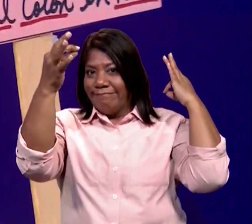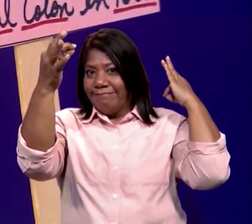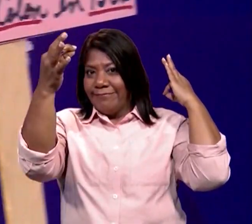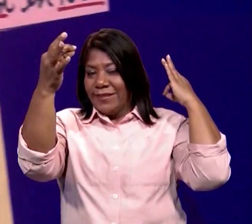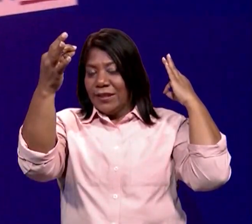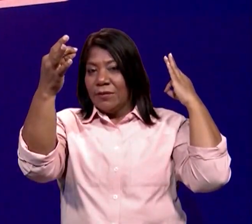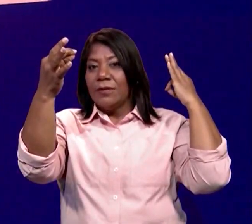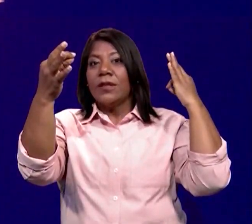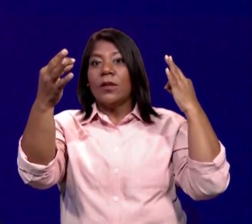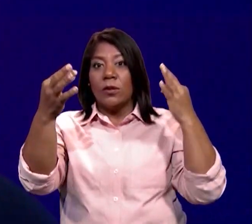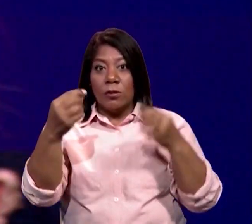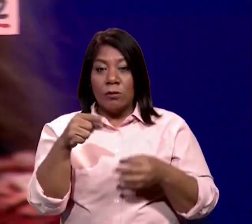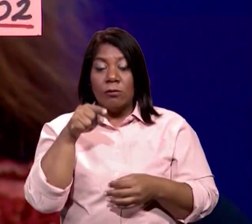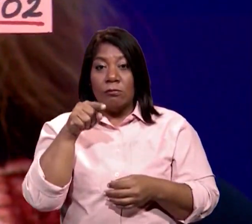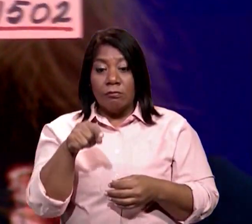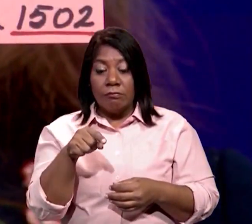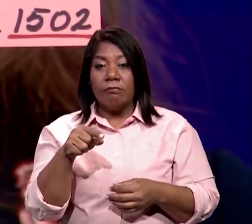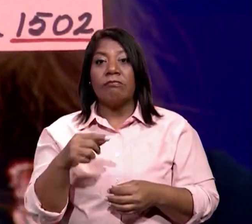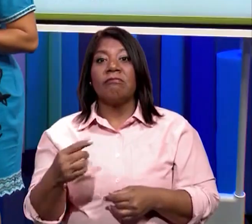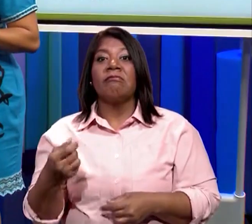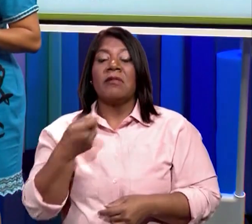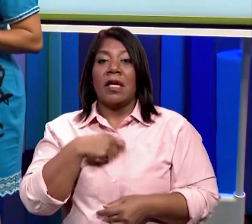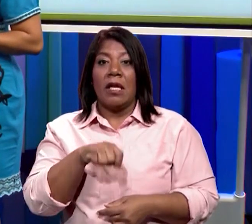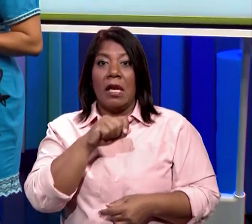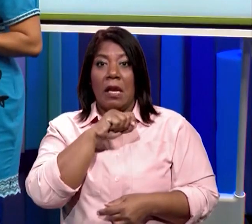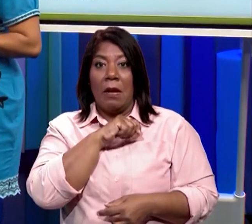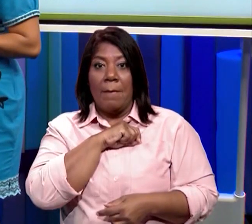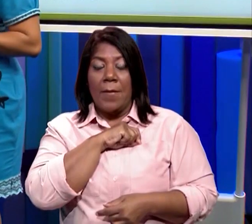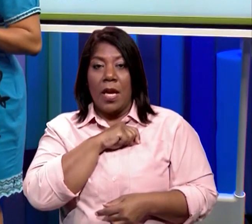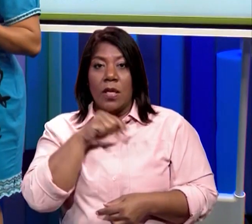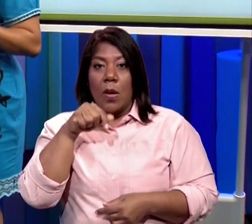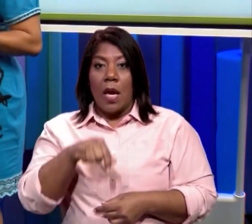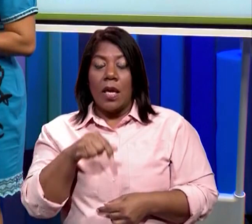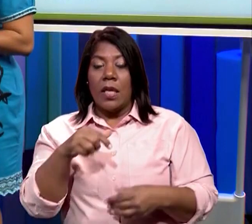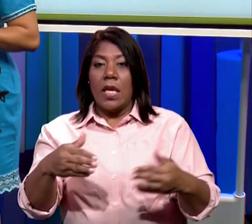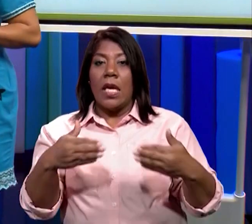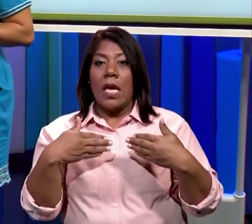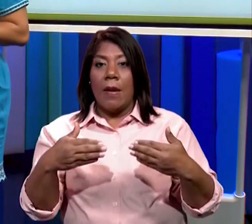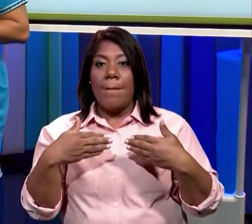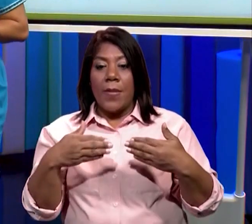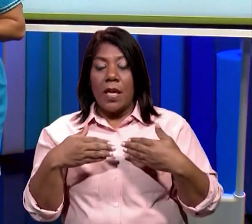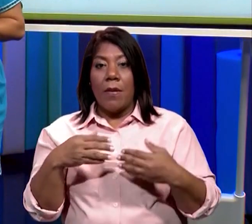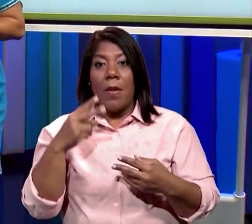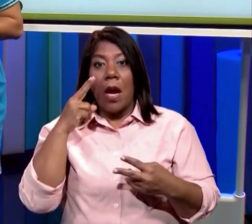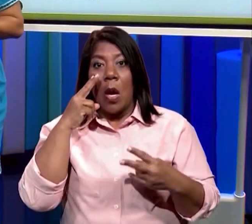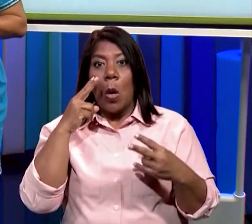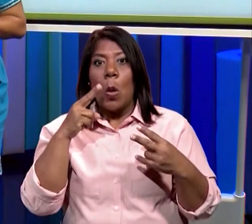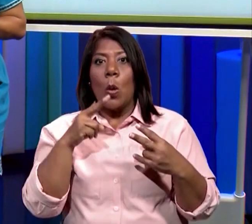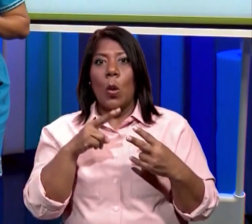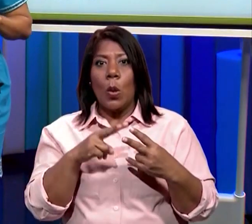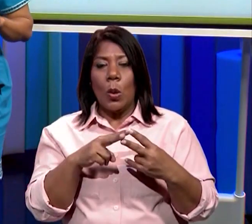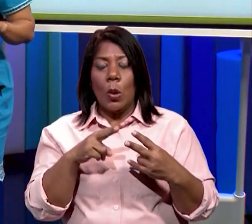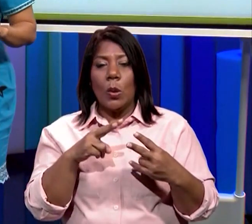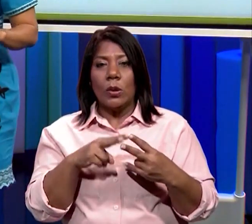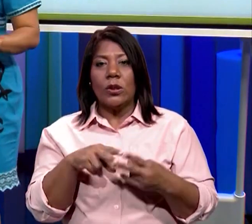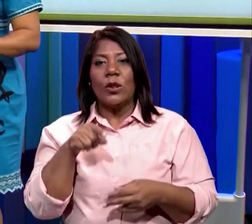Colón en el año de 1502. Muy bien,